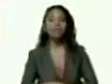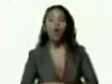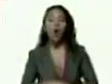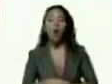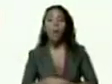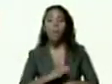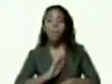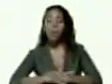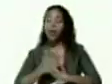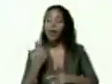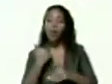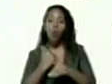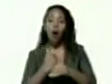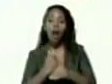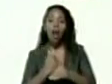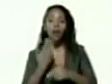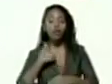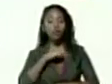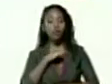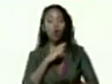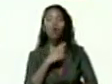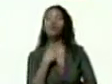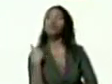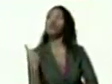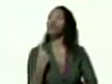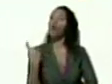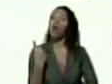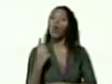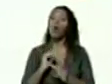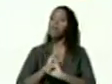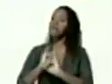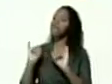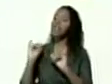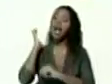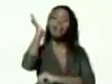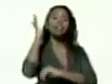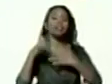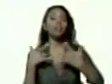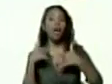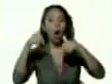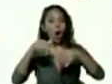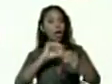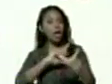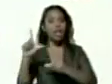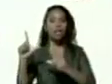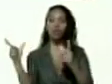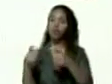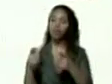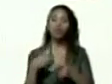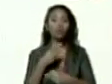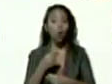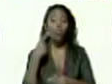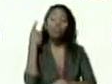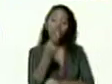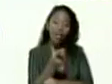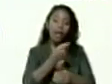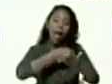podemos quedar solos en este acto el acto debe arrojar un conjunto de materiales escritos audiovisuales